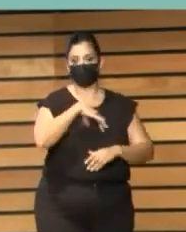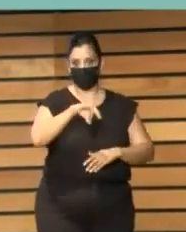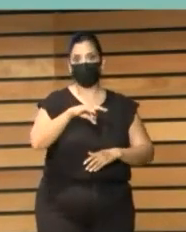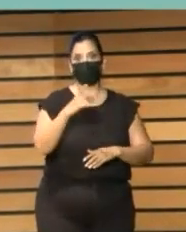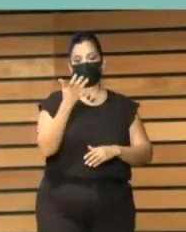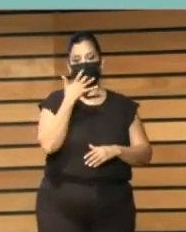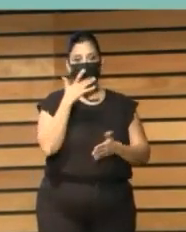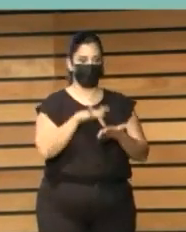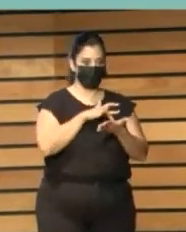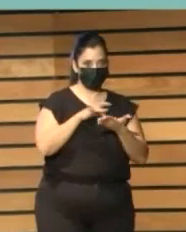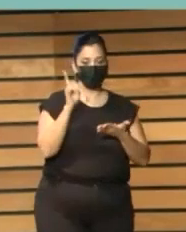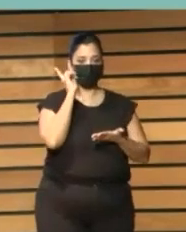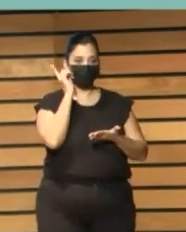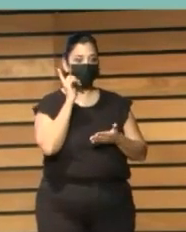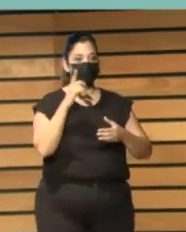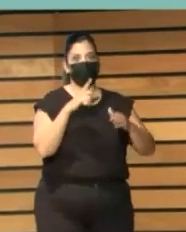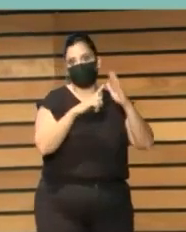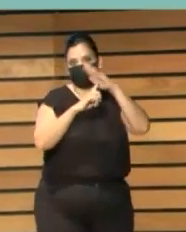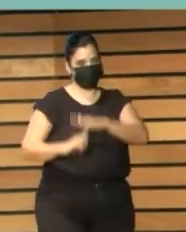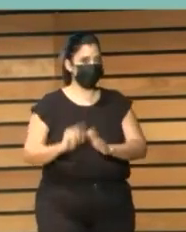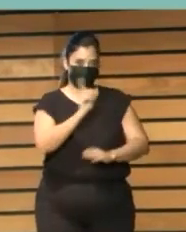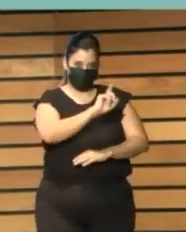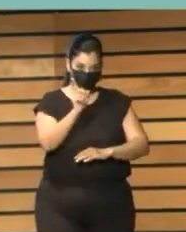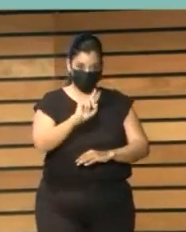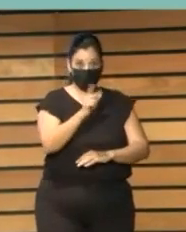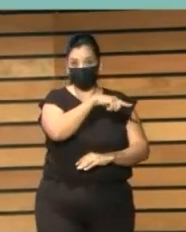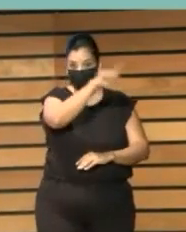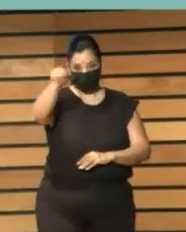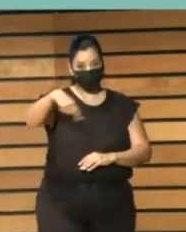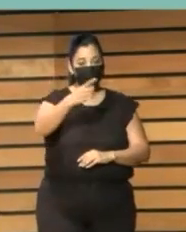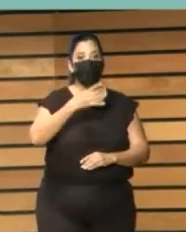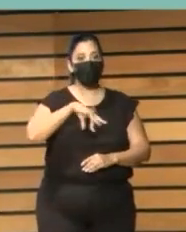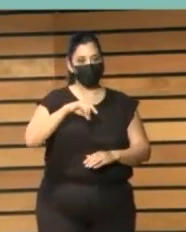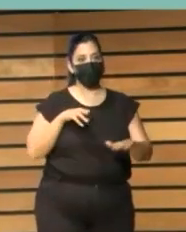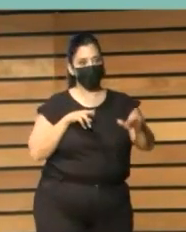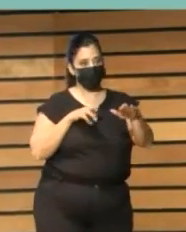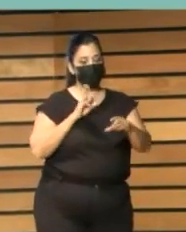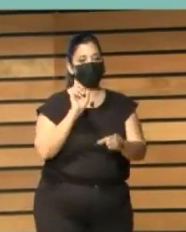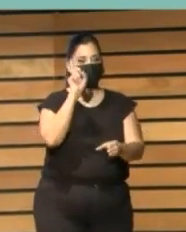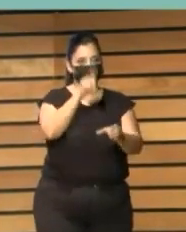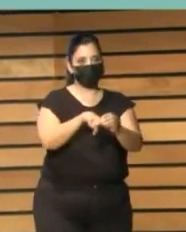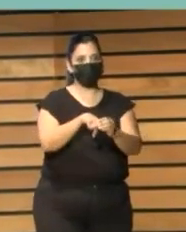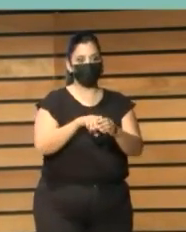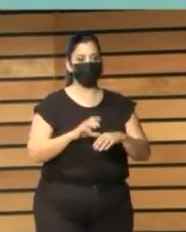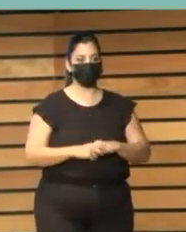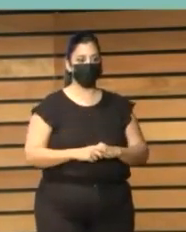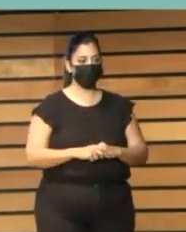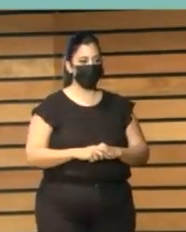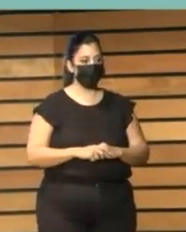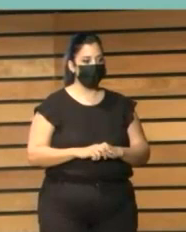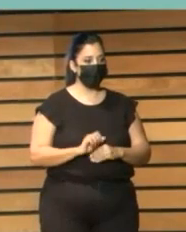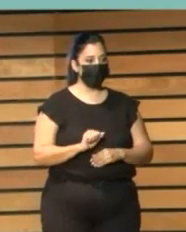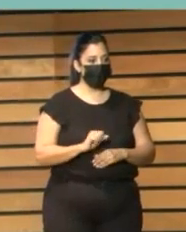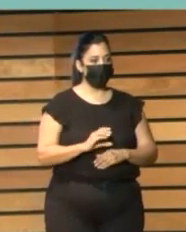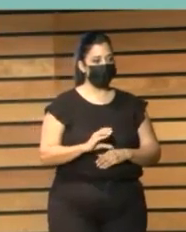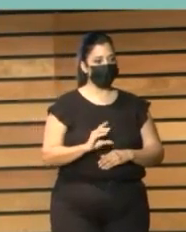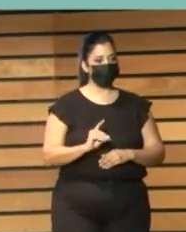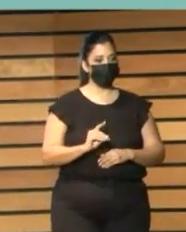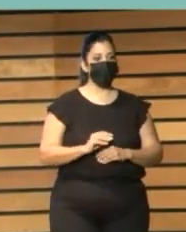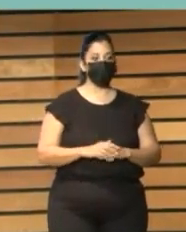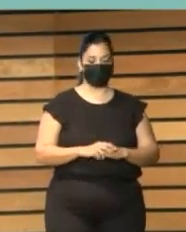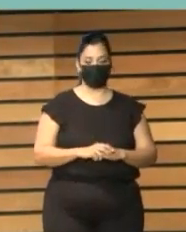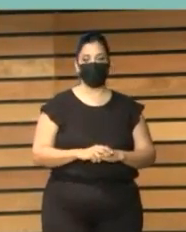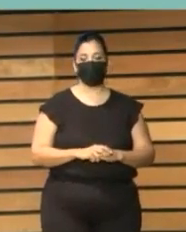y que creemos que se tiene que desarrollar en colaboración con las entidades que trabajan con los colectivos vulnerables, que serían uno de los objetivos